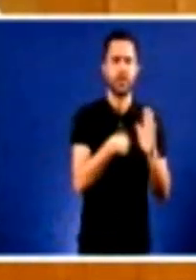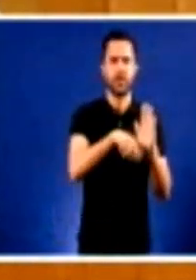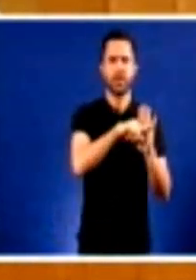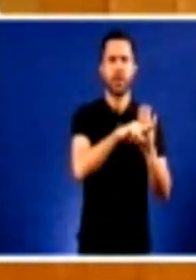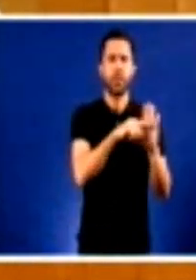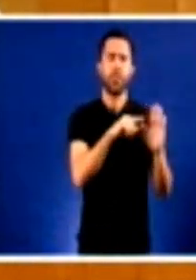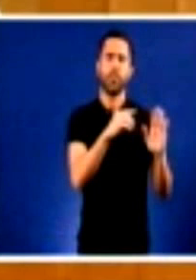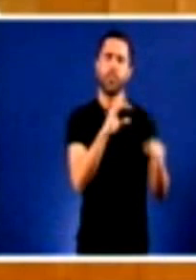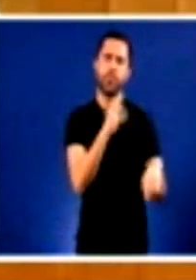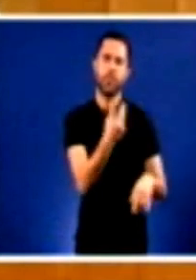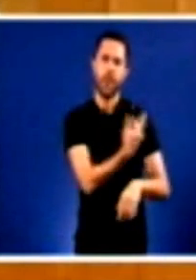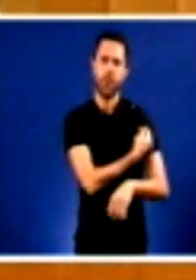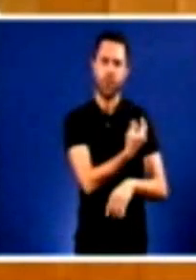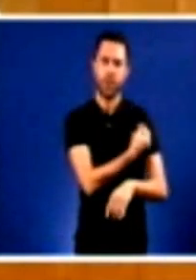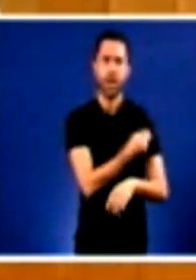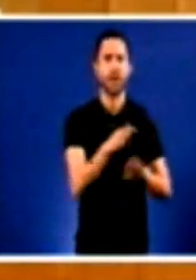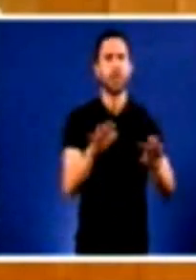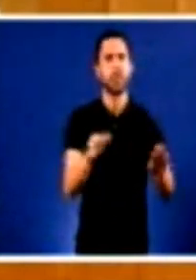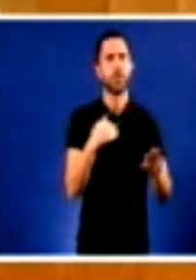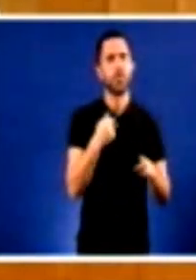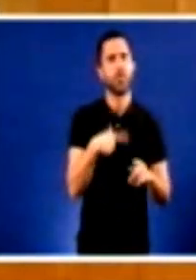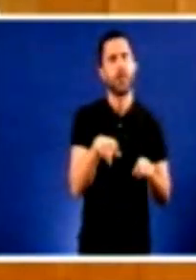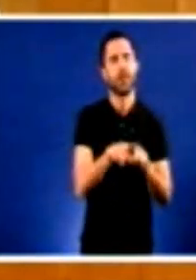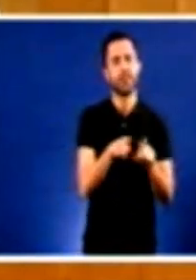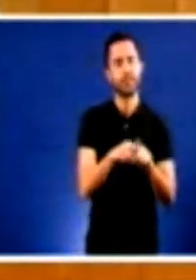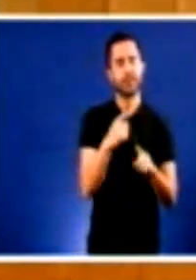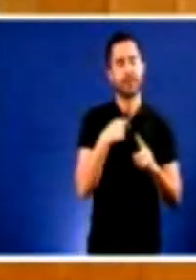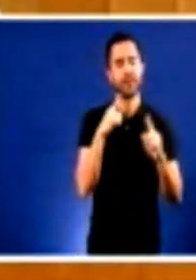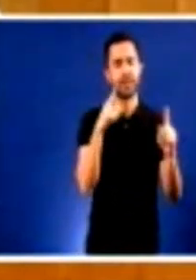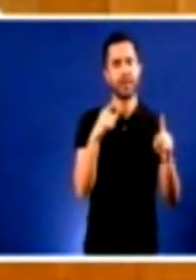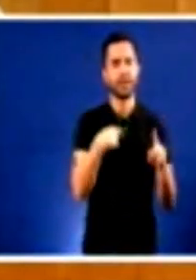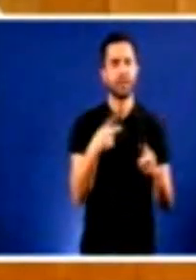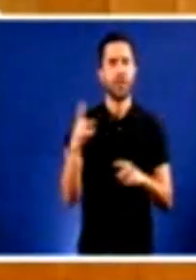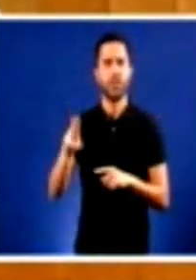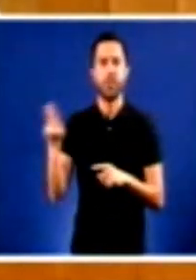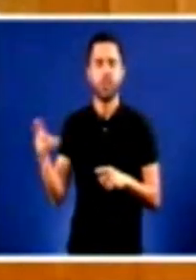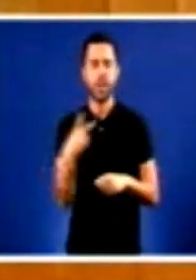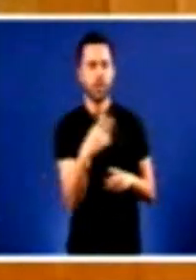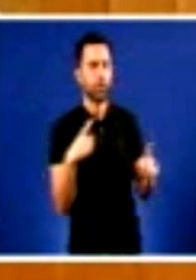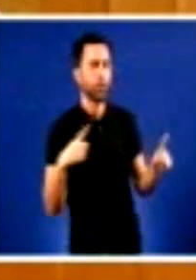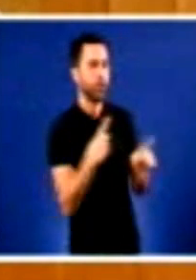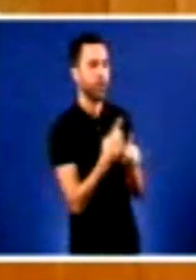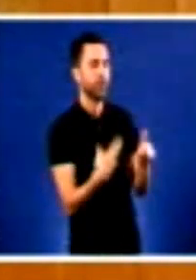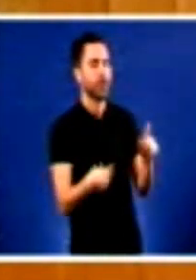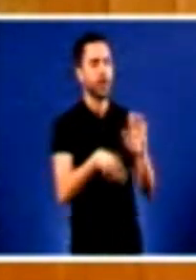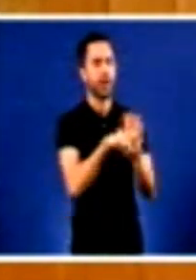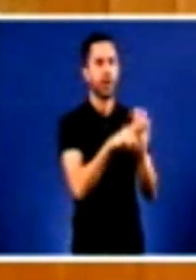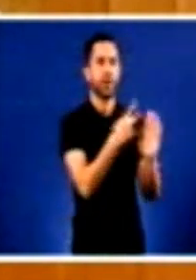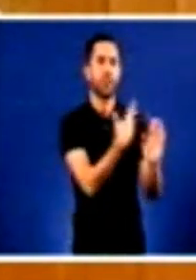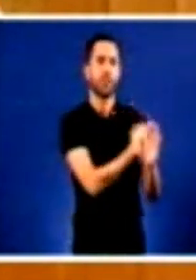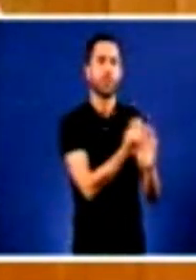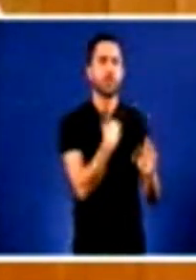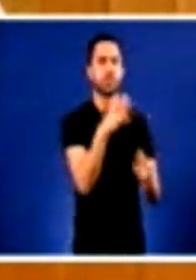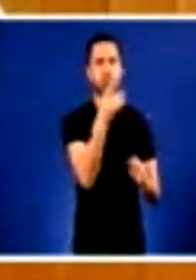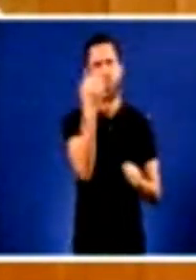o peor é que esta negación do Partido Popular a aceptar a inclusión da vacuna non é porque sean ineptos, non é porque desconhezan as